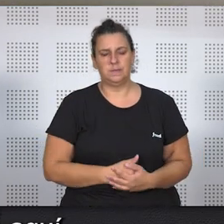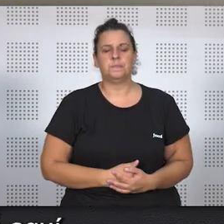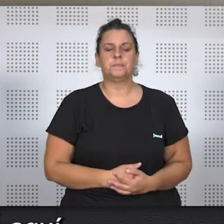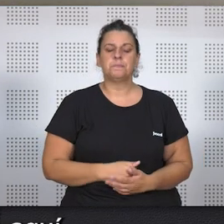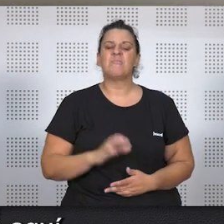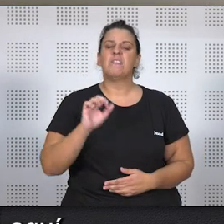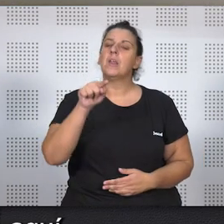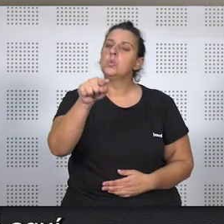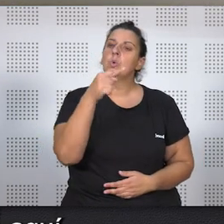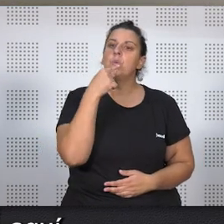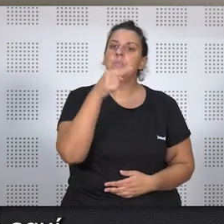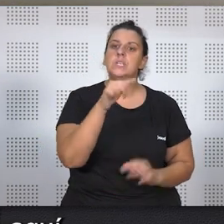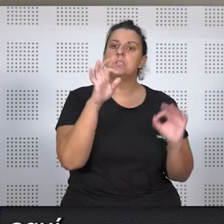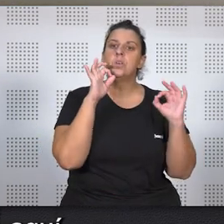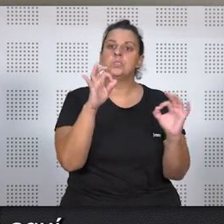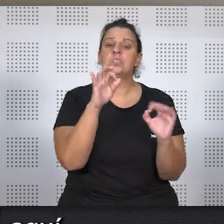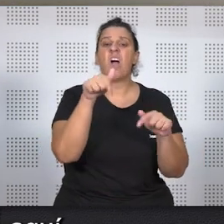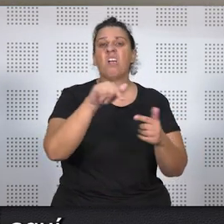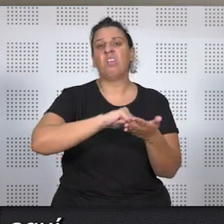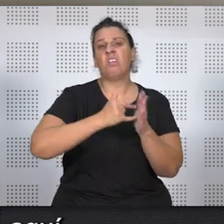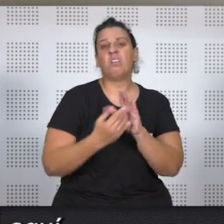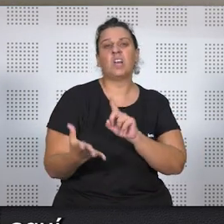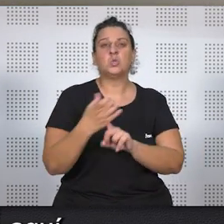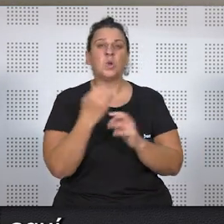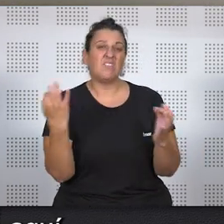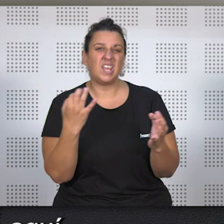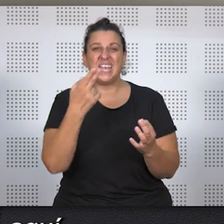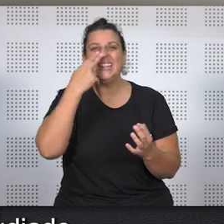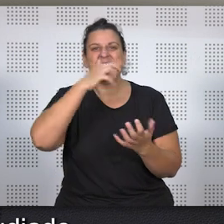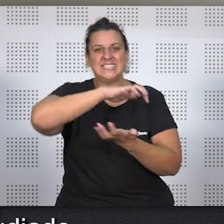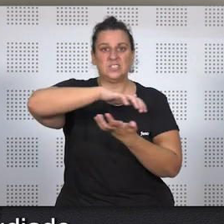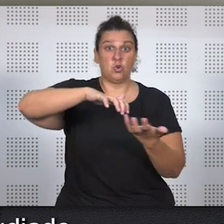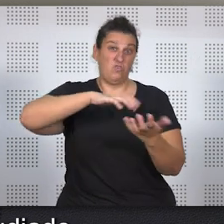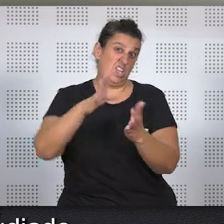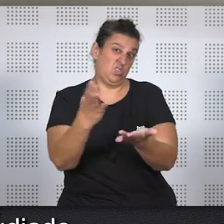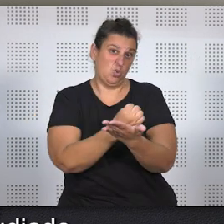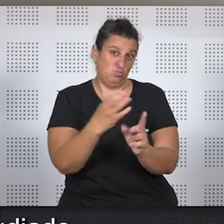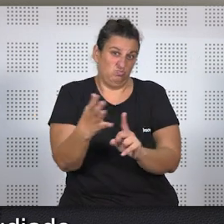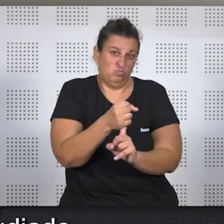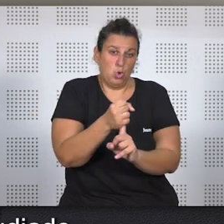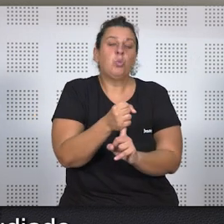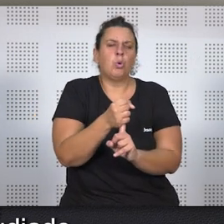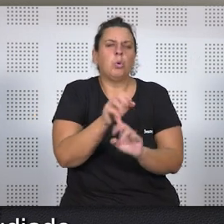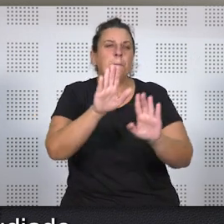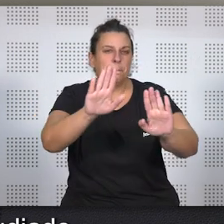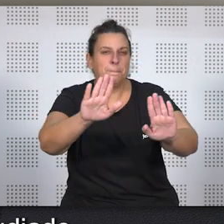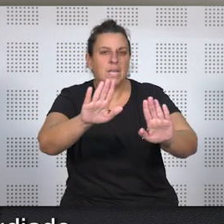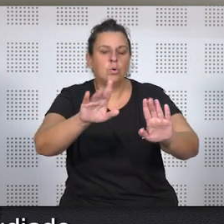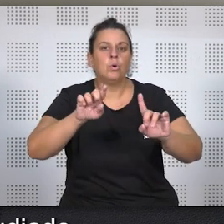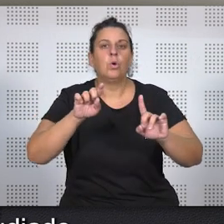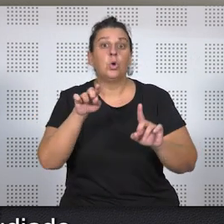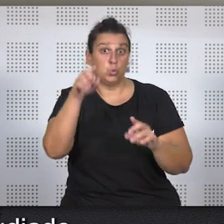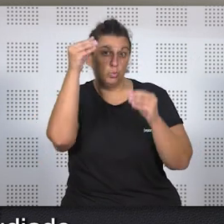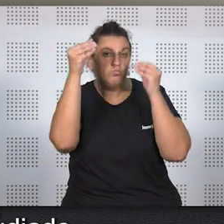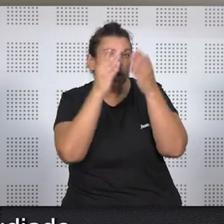señalado que en gran medida lo que se resuelve aquí es un conflicto de intereses. Como conflicto de intereses, ¿qué es? Por lo que has